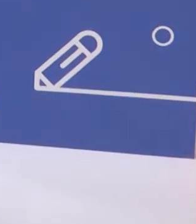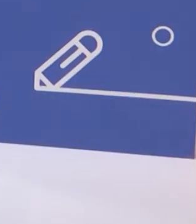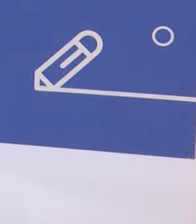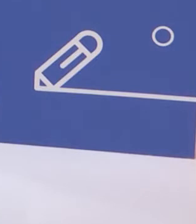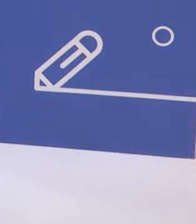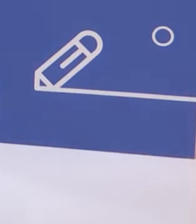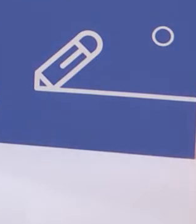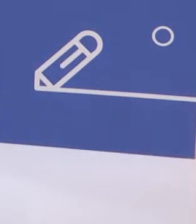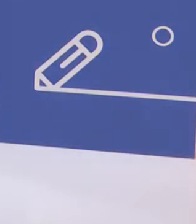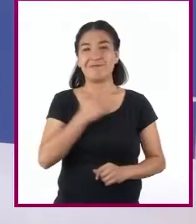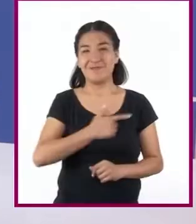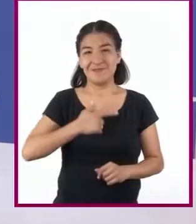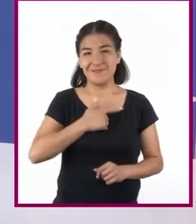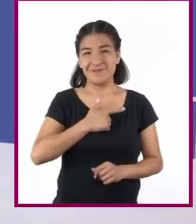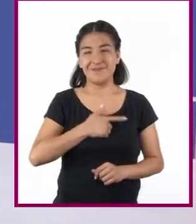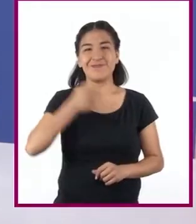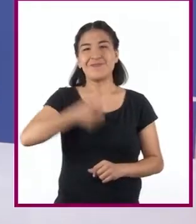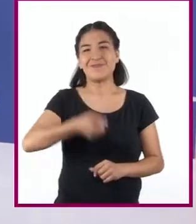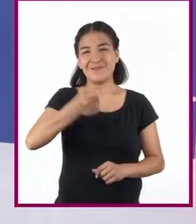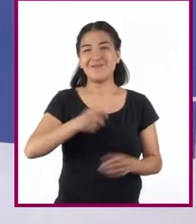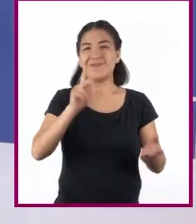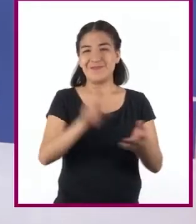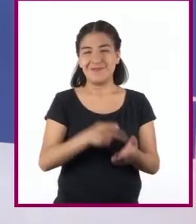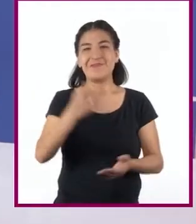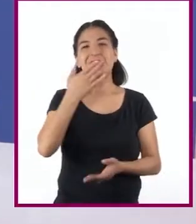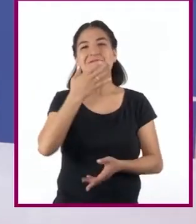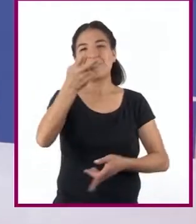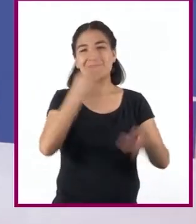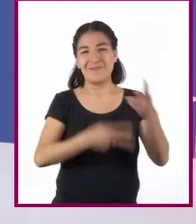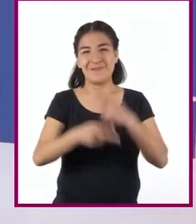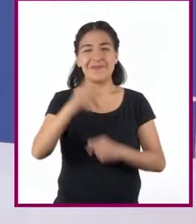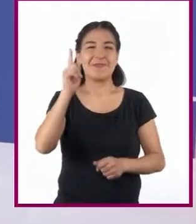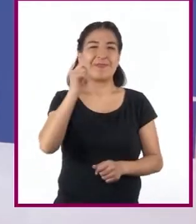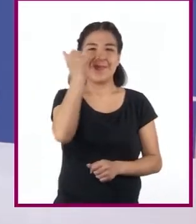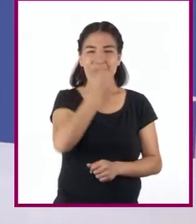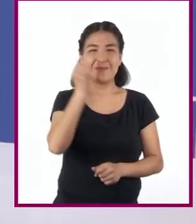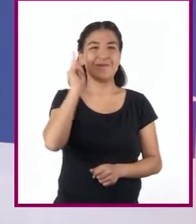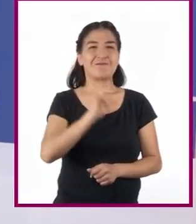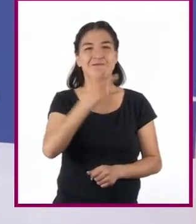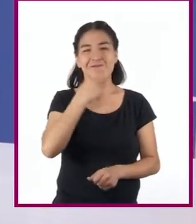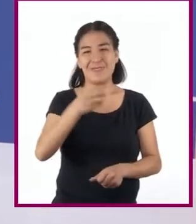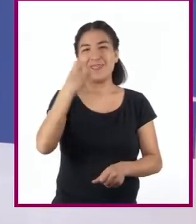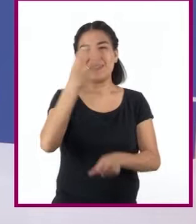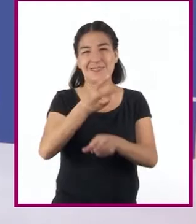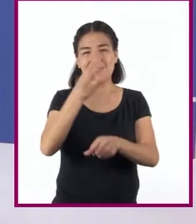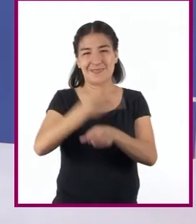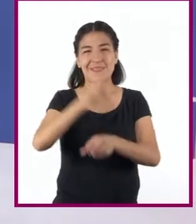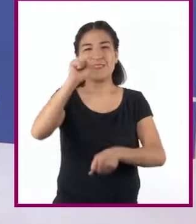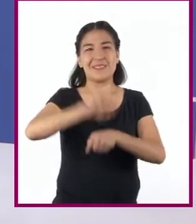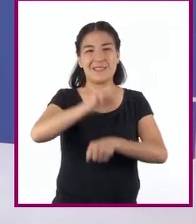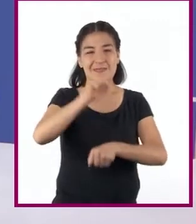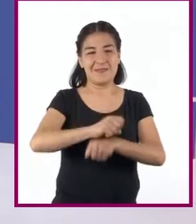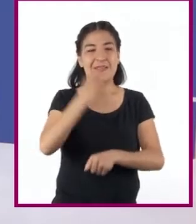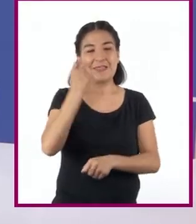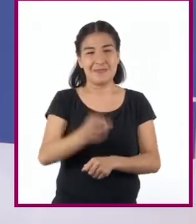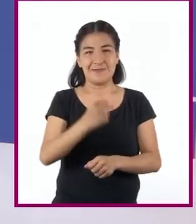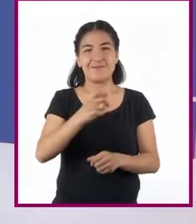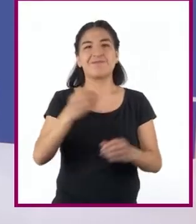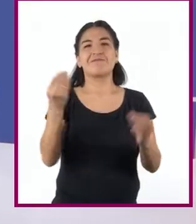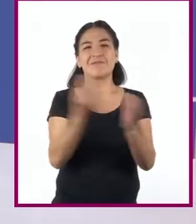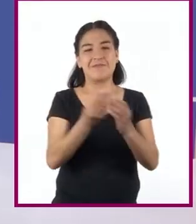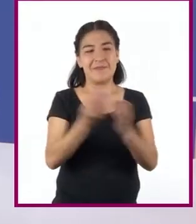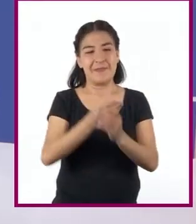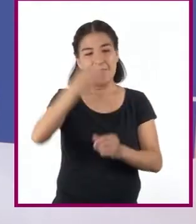¡Qué gusto saludarles nuevamente! Sean bienvenidos alumnas y alumnos de tercer grado de secundaria a esta sesión